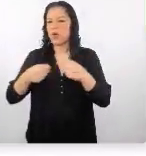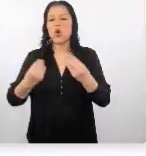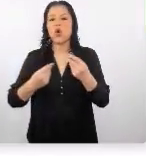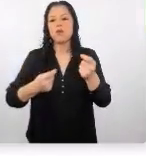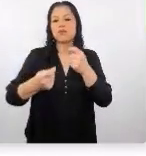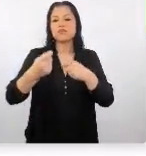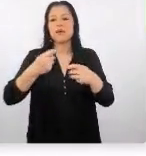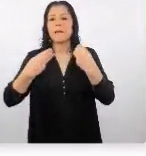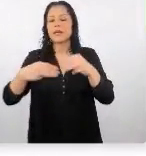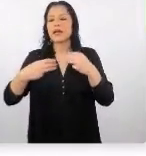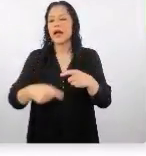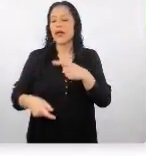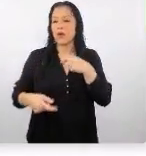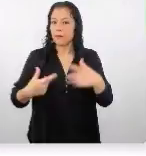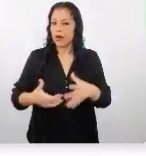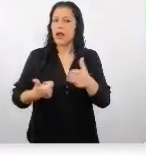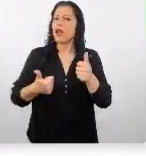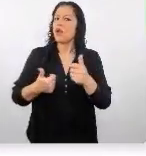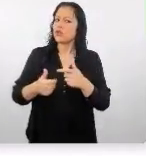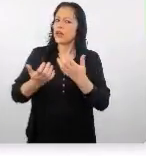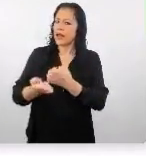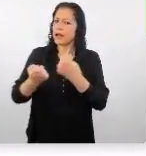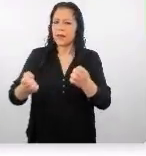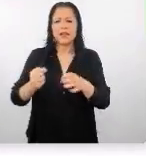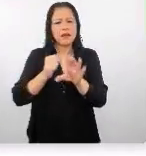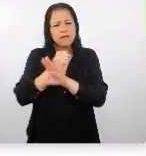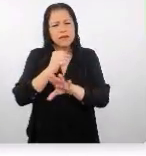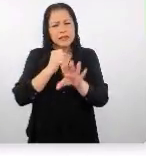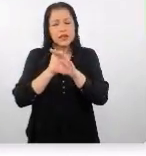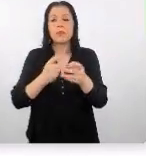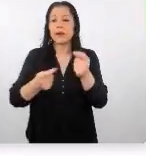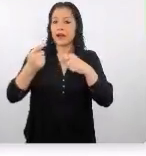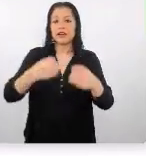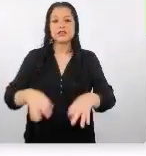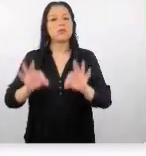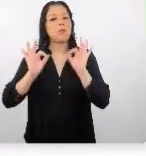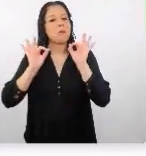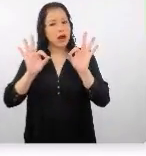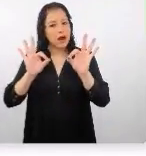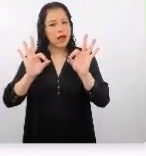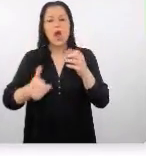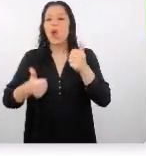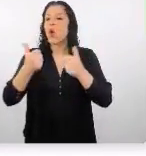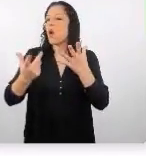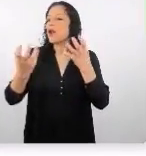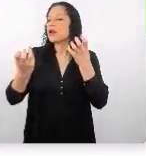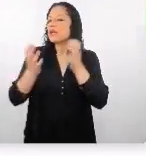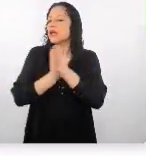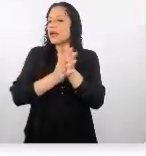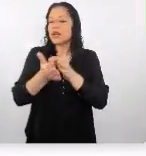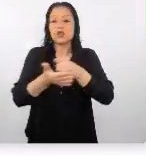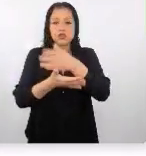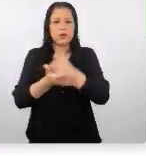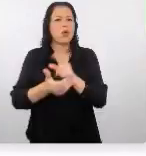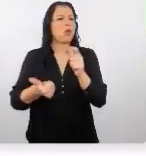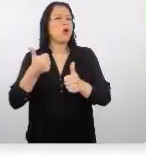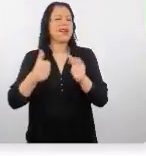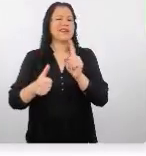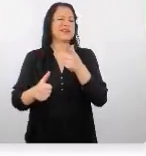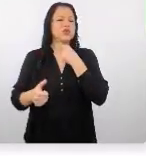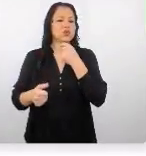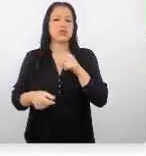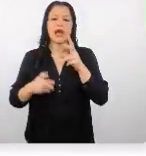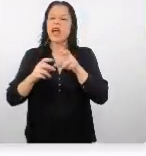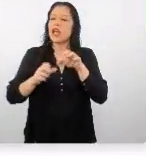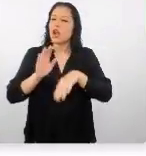japonés los elementos claves para una negociación exitosa qué buscan los compradores qué no buscan los puntos más